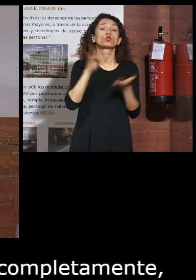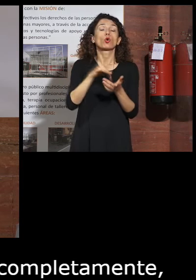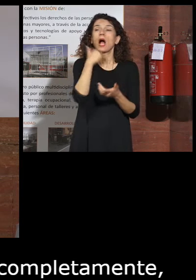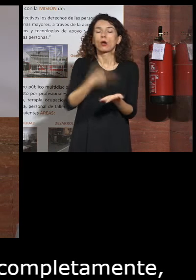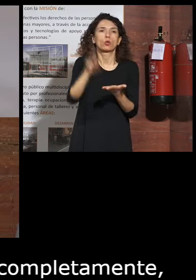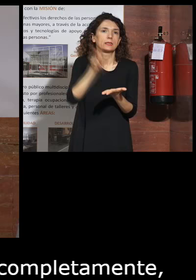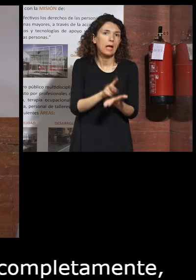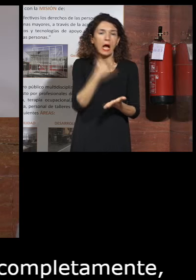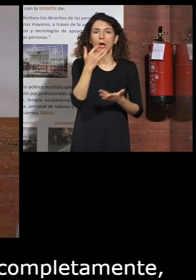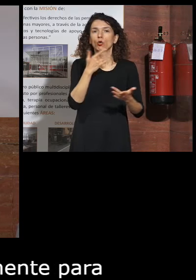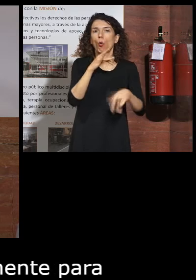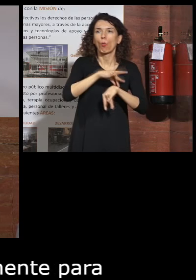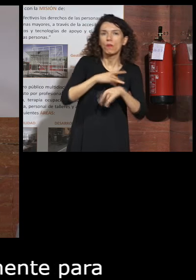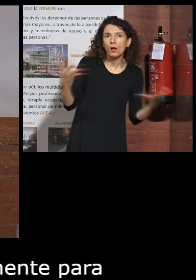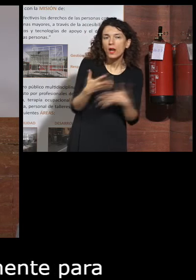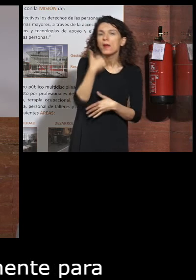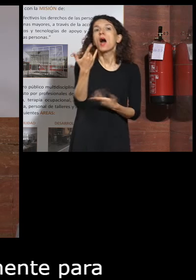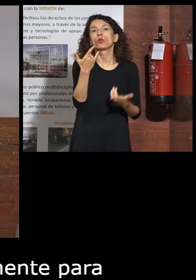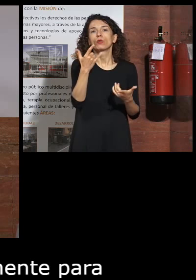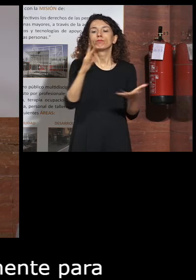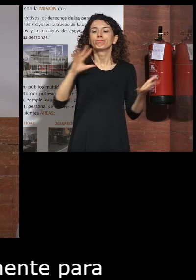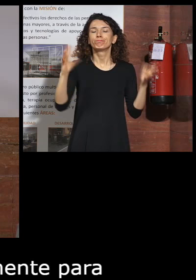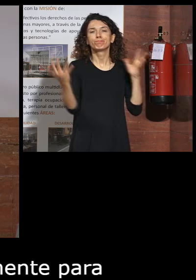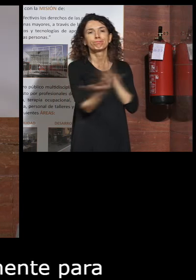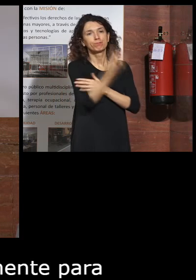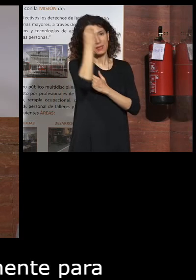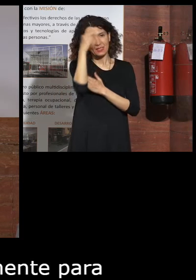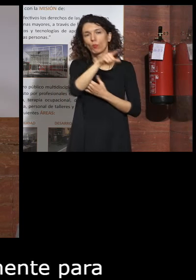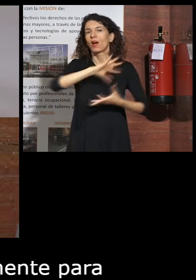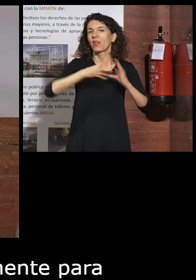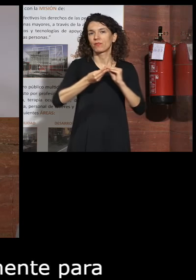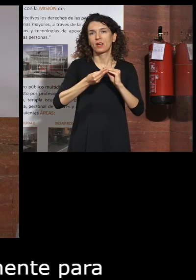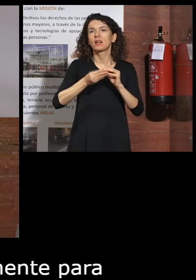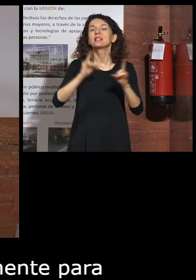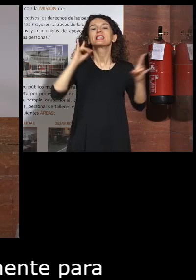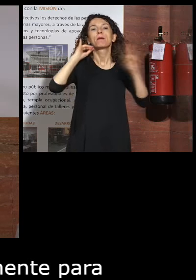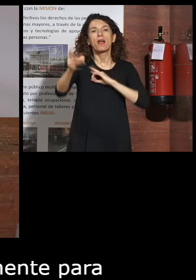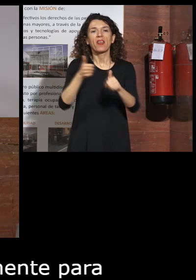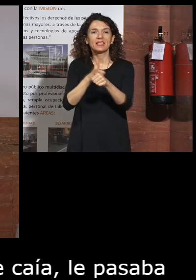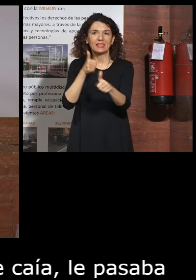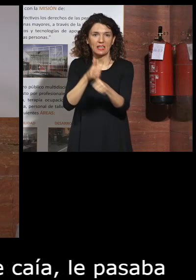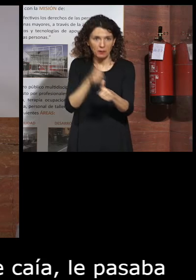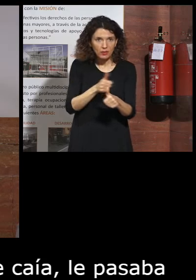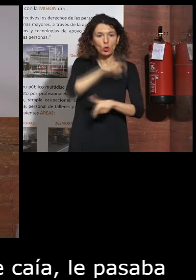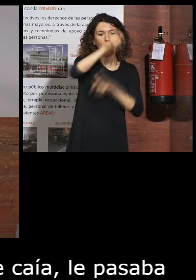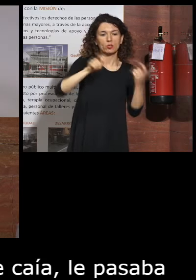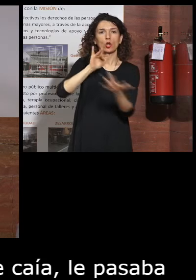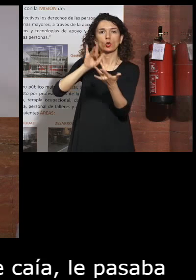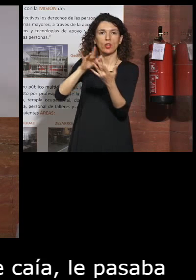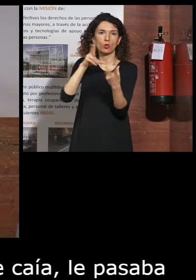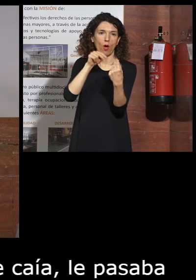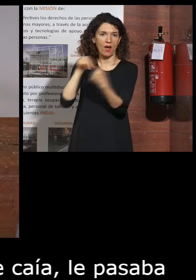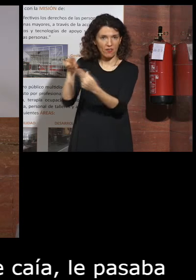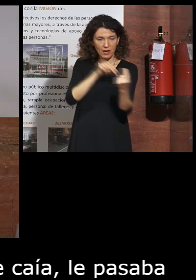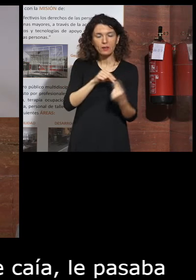si alguien se caía le pasaba algo pasamos a decir no no y hay que hacer llamadas de seguimiento hay que hablar con la gente esto es muy importante porque entonces